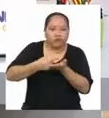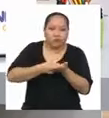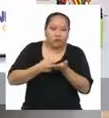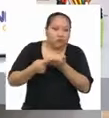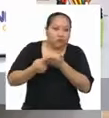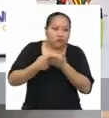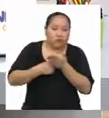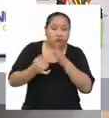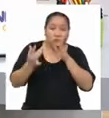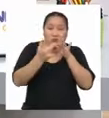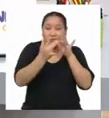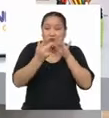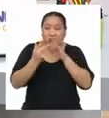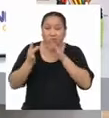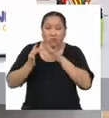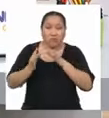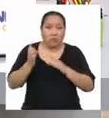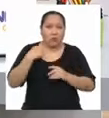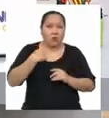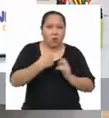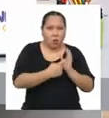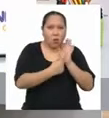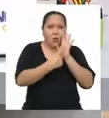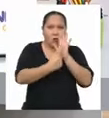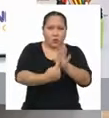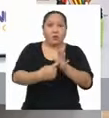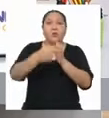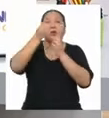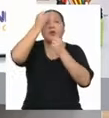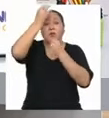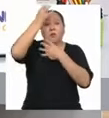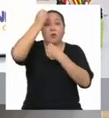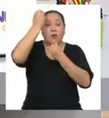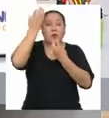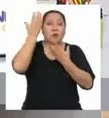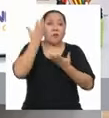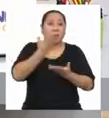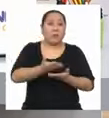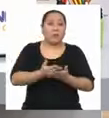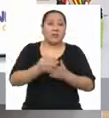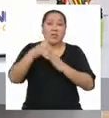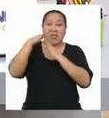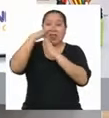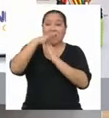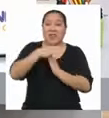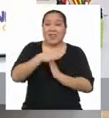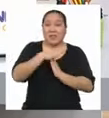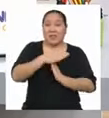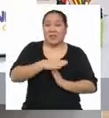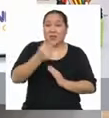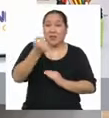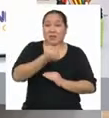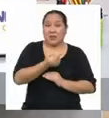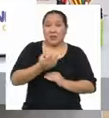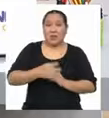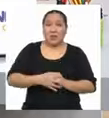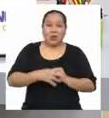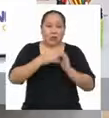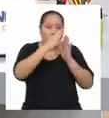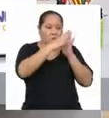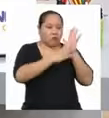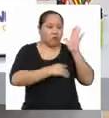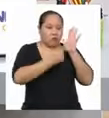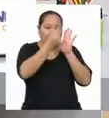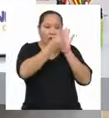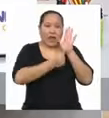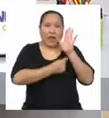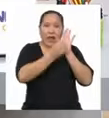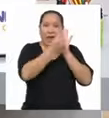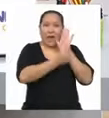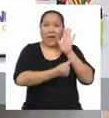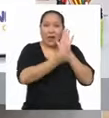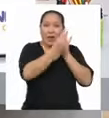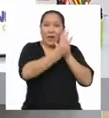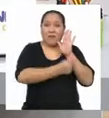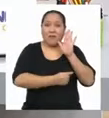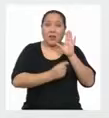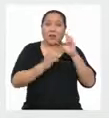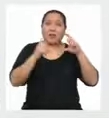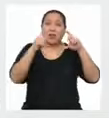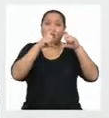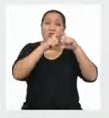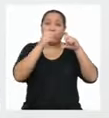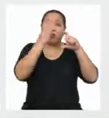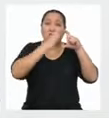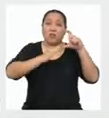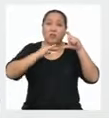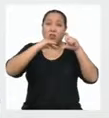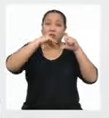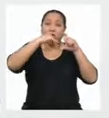sociales Y les mostré la información sobre la discriminación en los gráficos de barra y los gráficos circulares